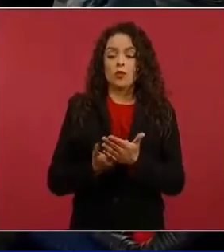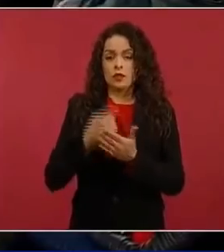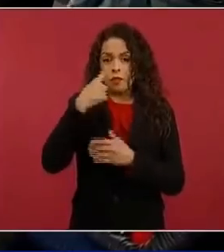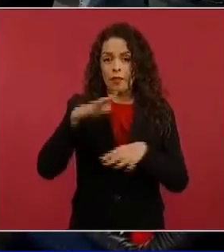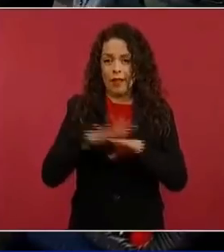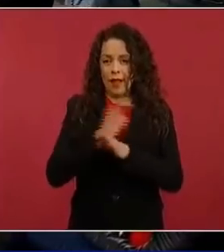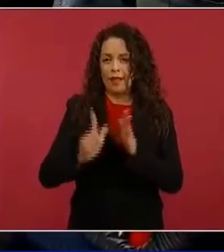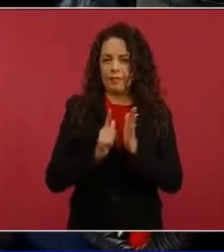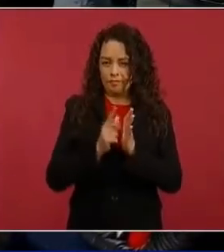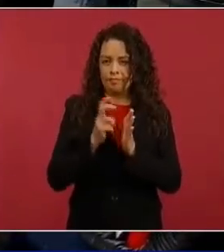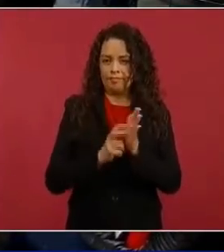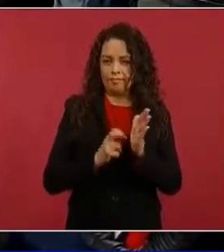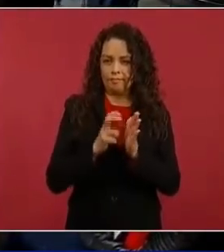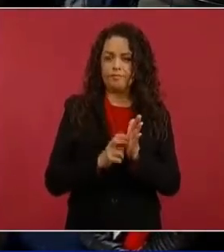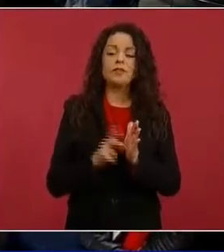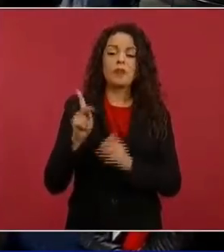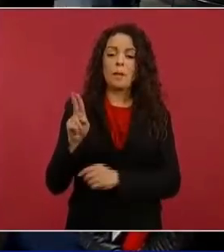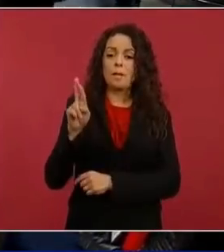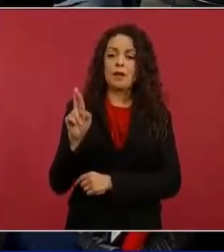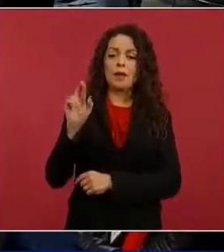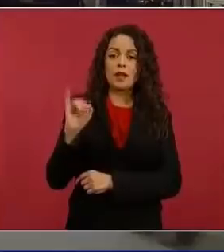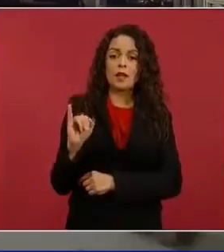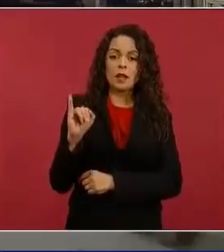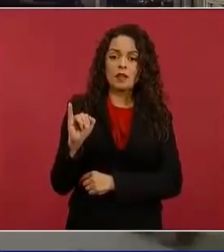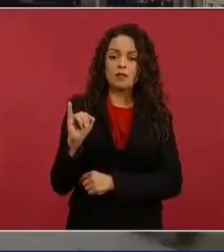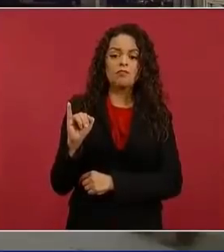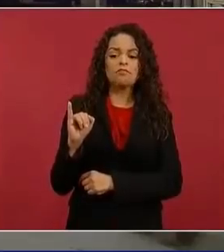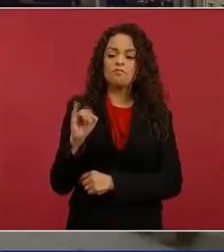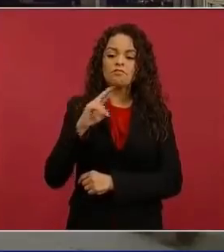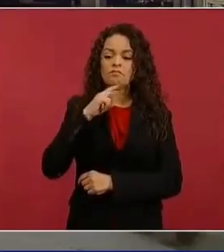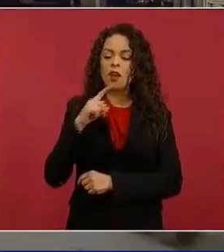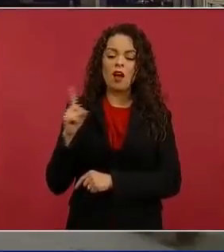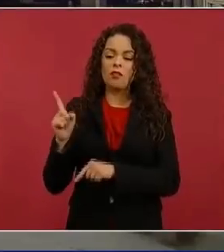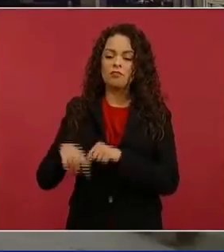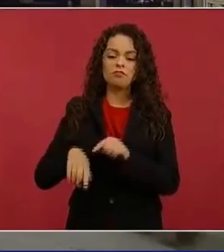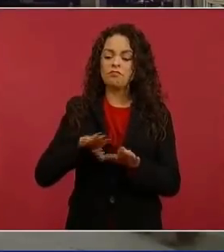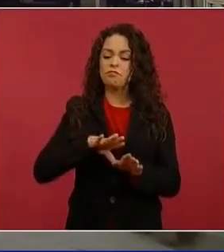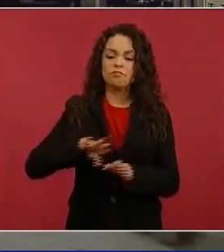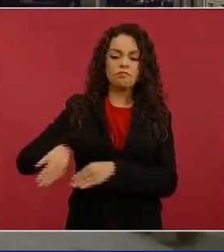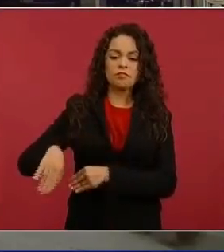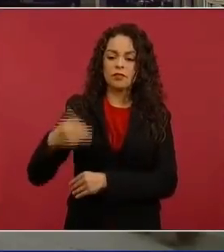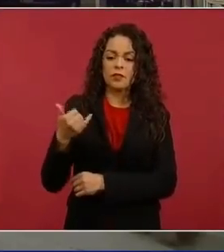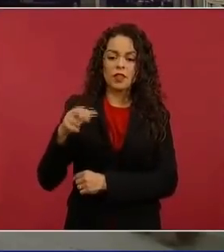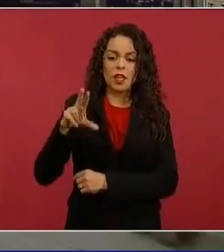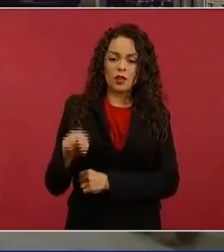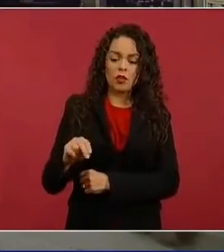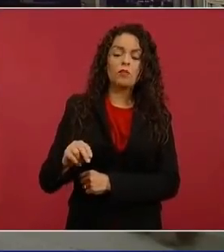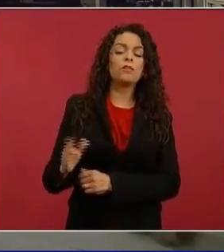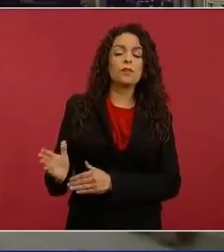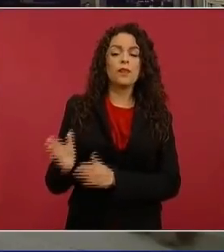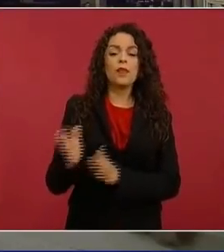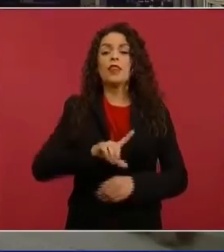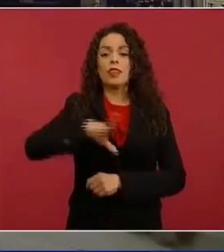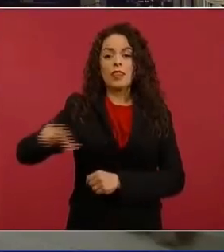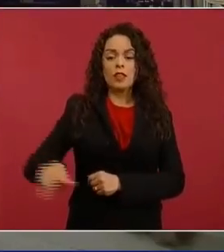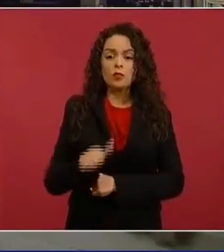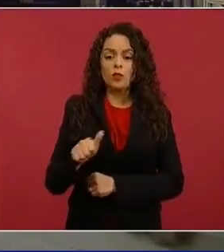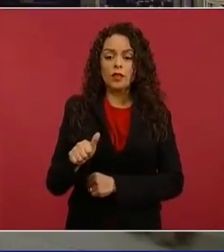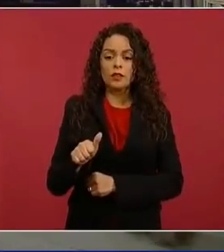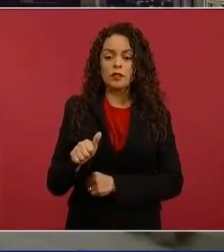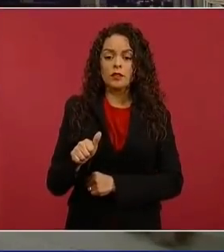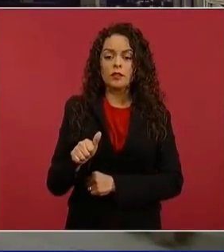decide echar abajo la presentación de la misma y después sale una conferencia